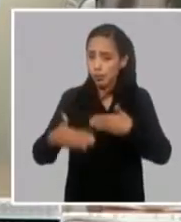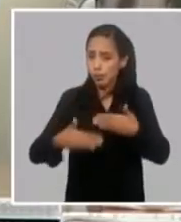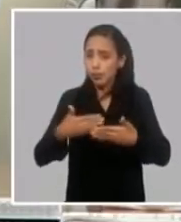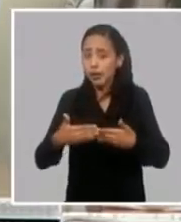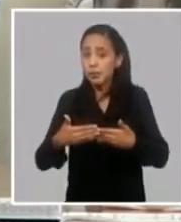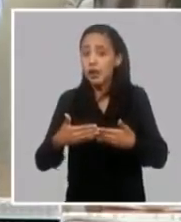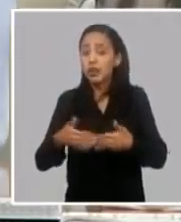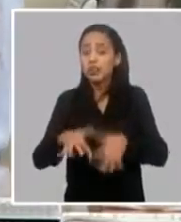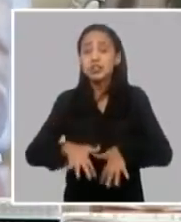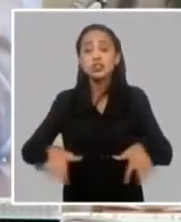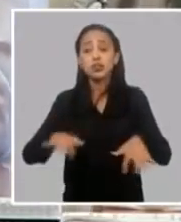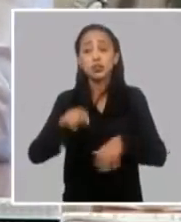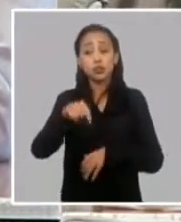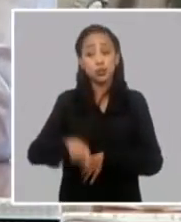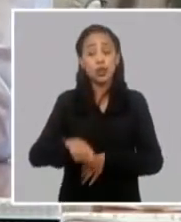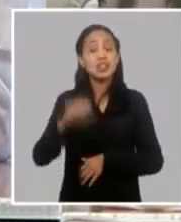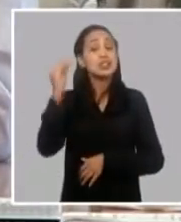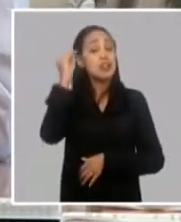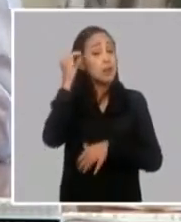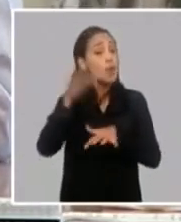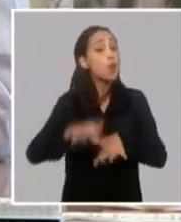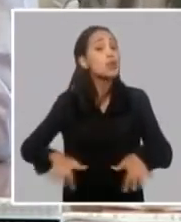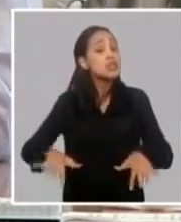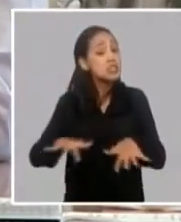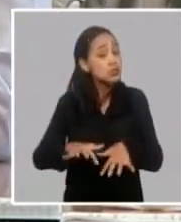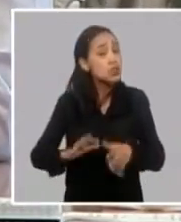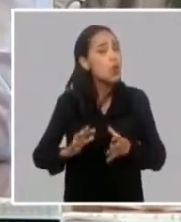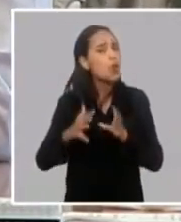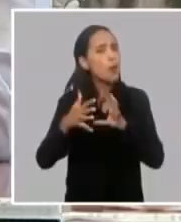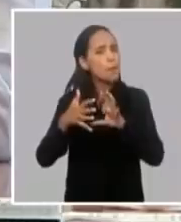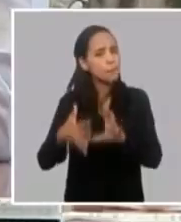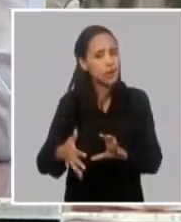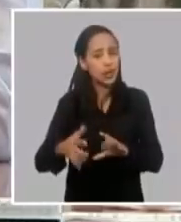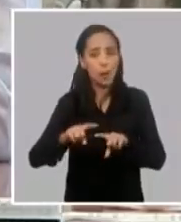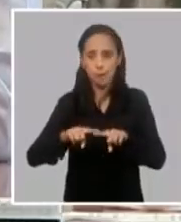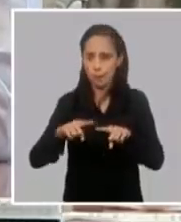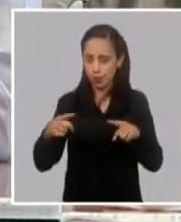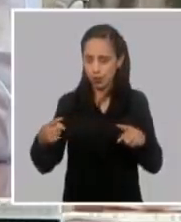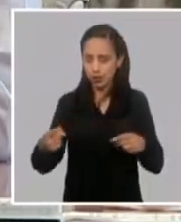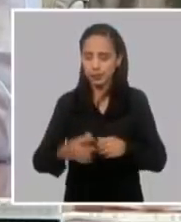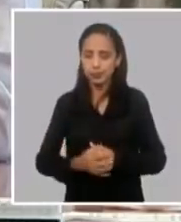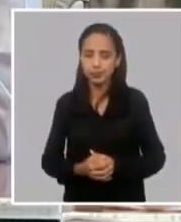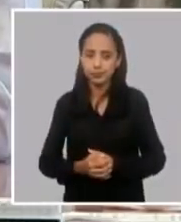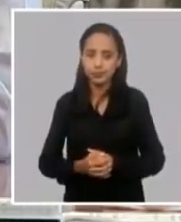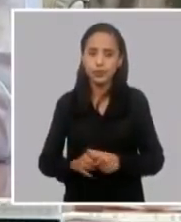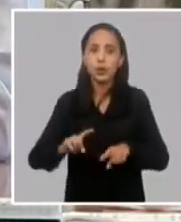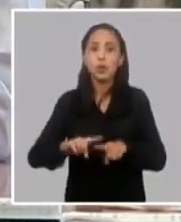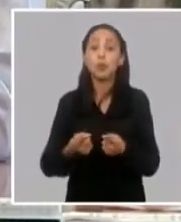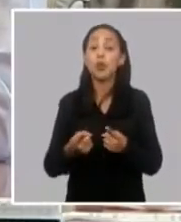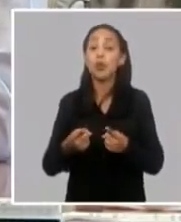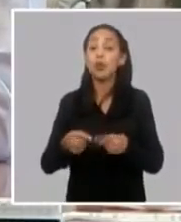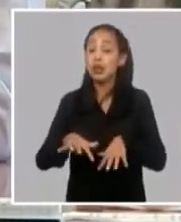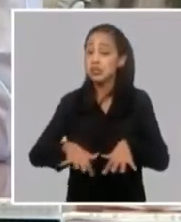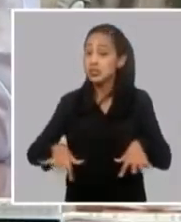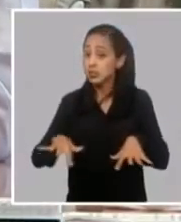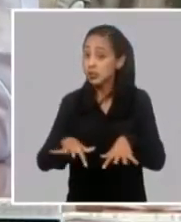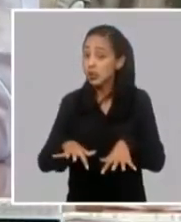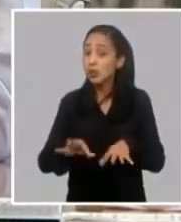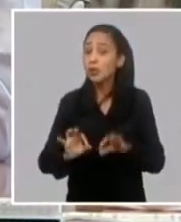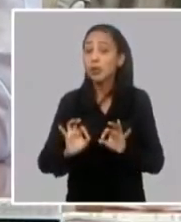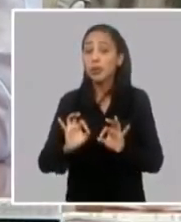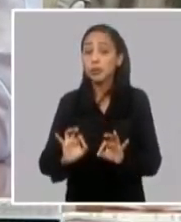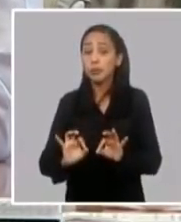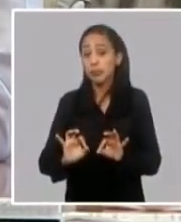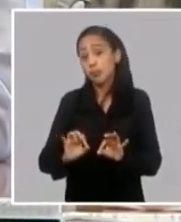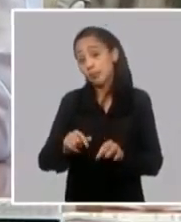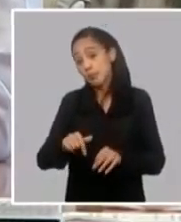la situación actual, que como sabemos es una situación compleja y retadora. Compleja por los elementos de contexto y la relación entre esos elementos